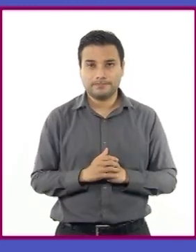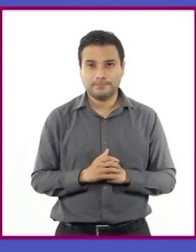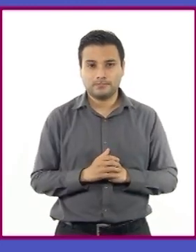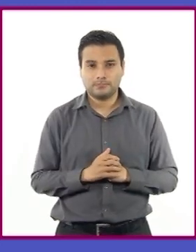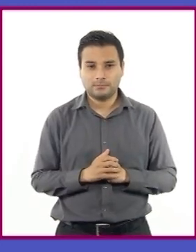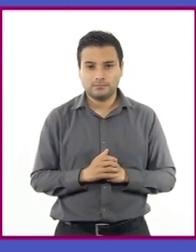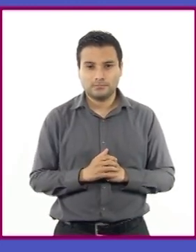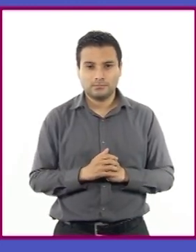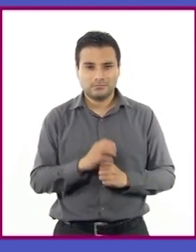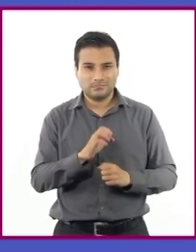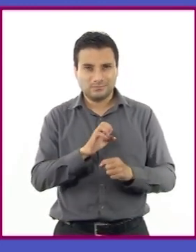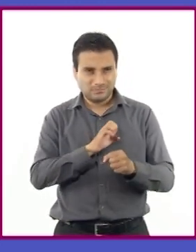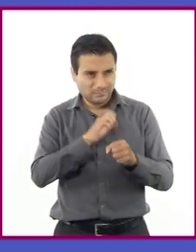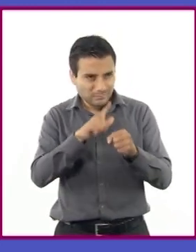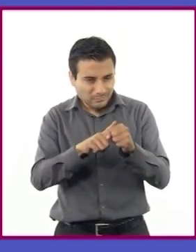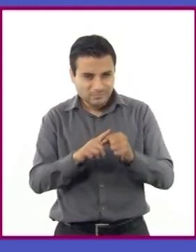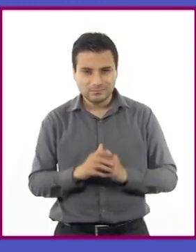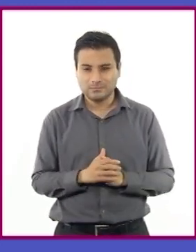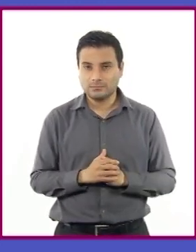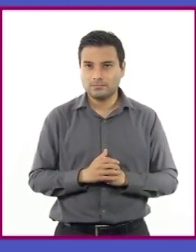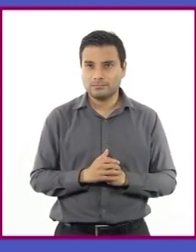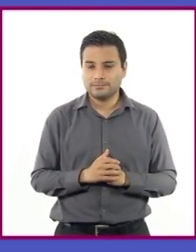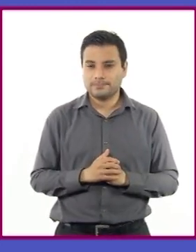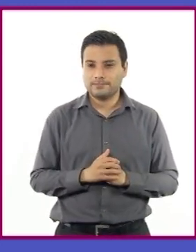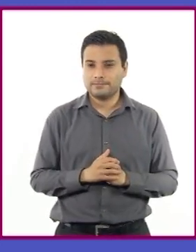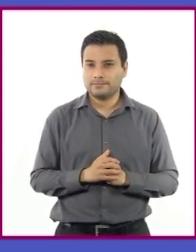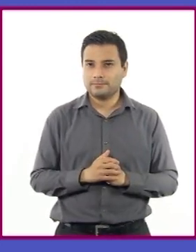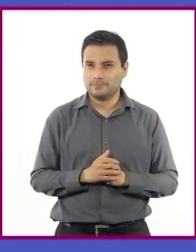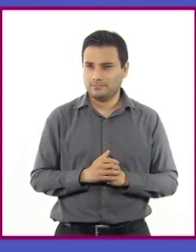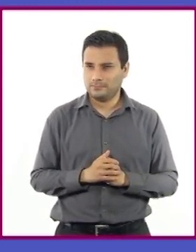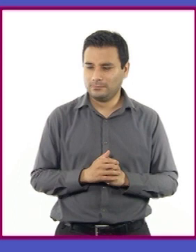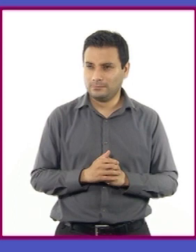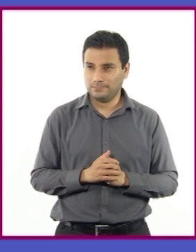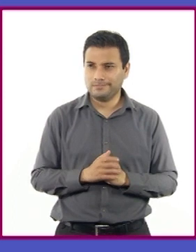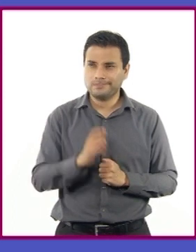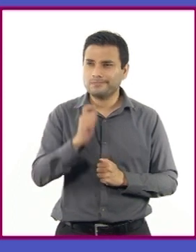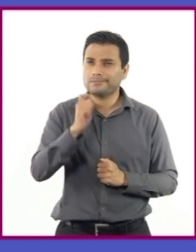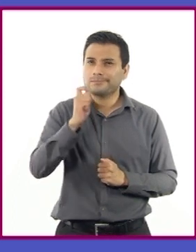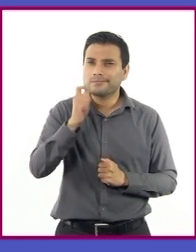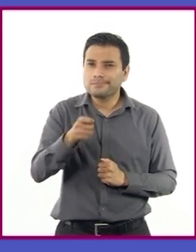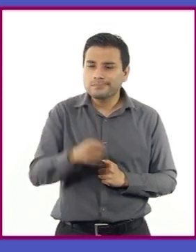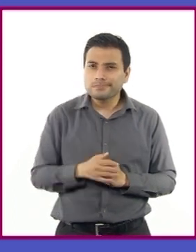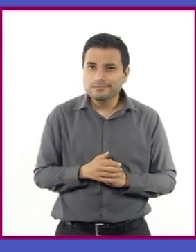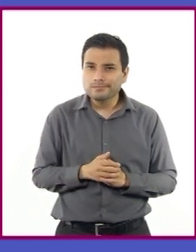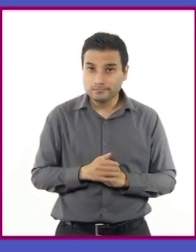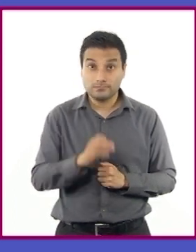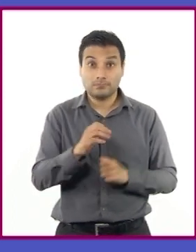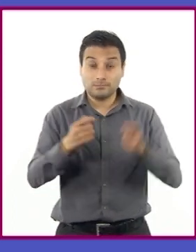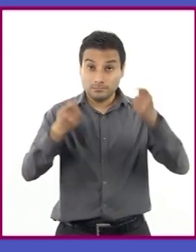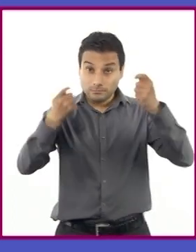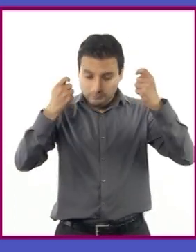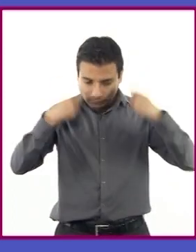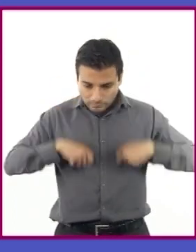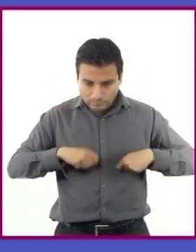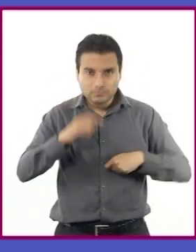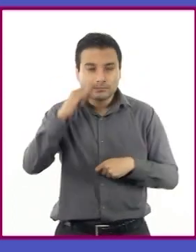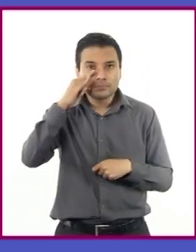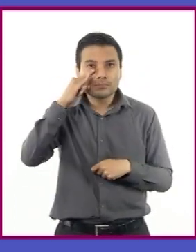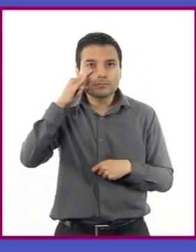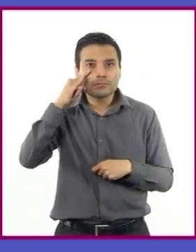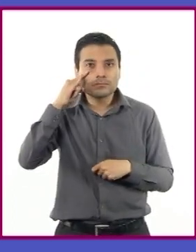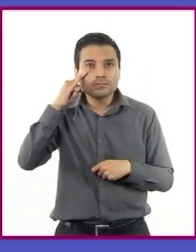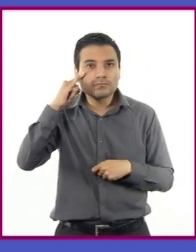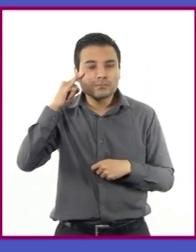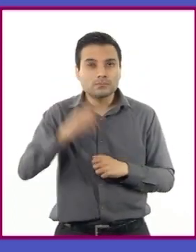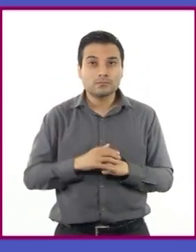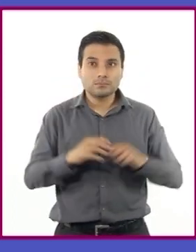Especiales. Primer ministro, que poseen la virtud de ser invisibles para las personas, que no